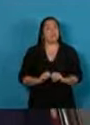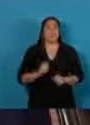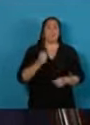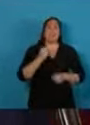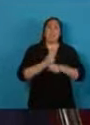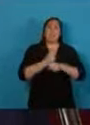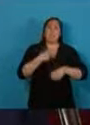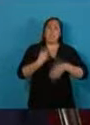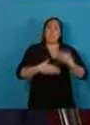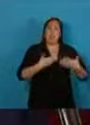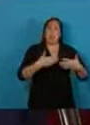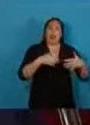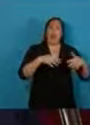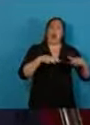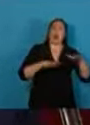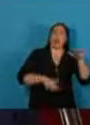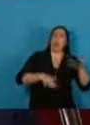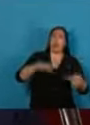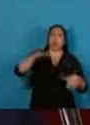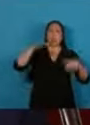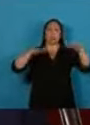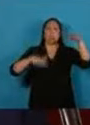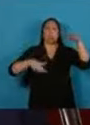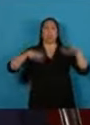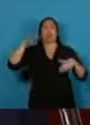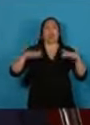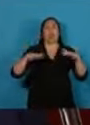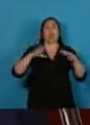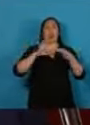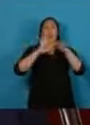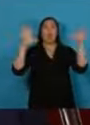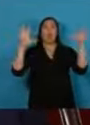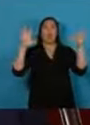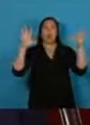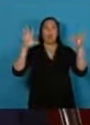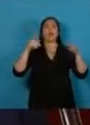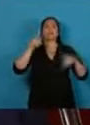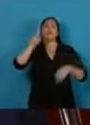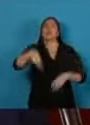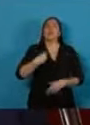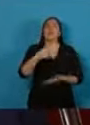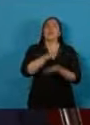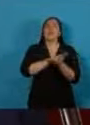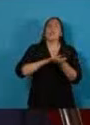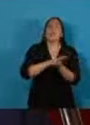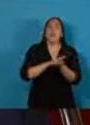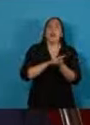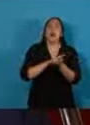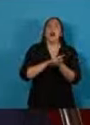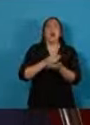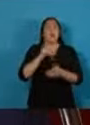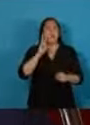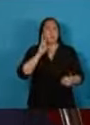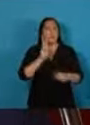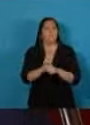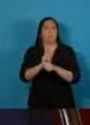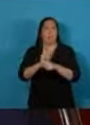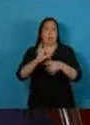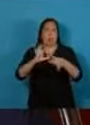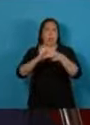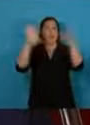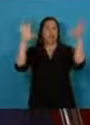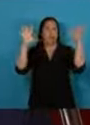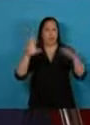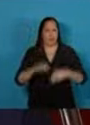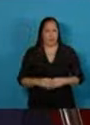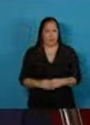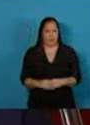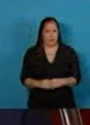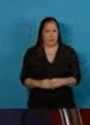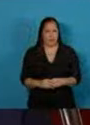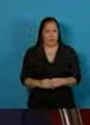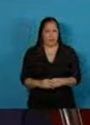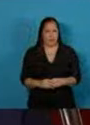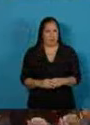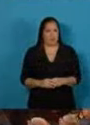insuficiencias de la democracia solo se resuelven con más democracia. Por eso hoy...